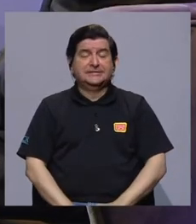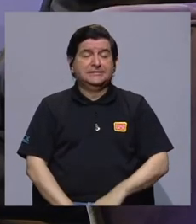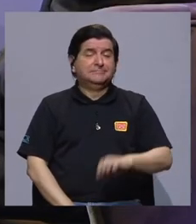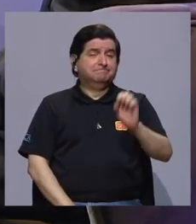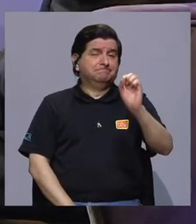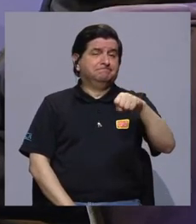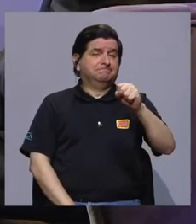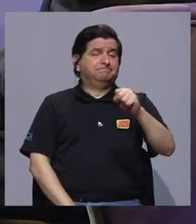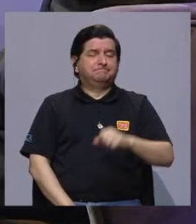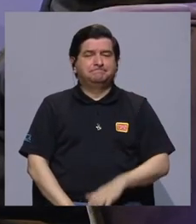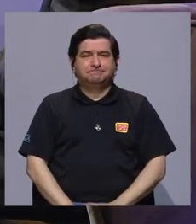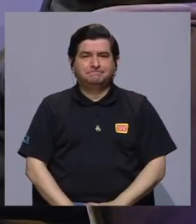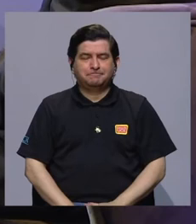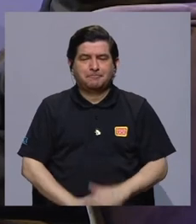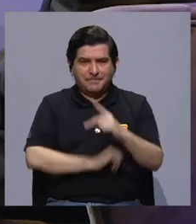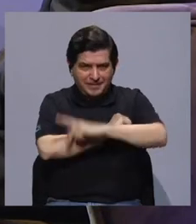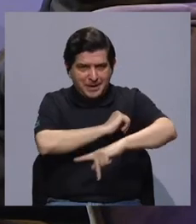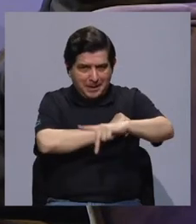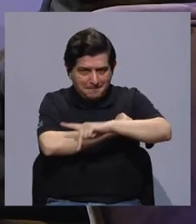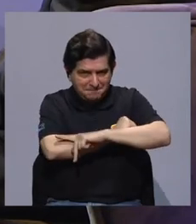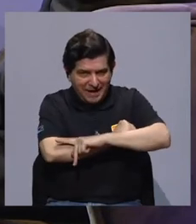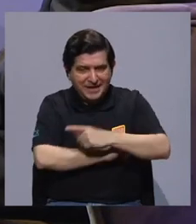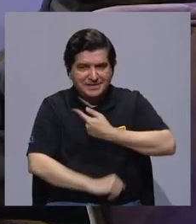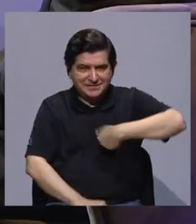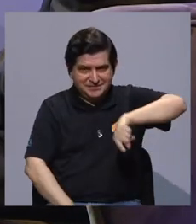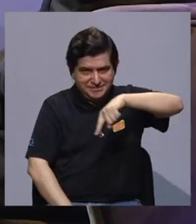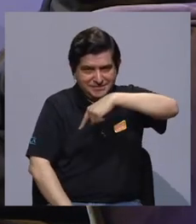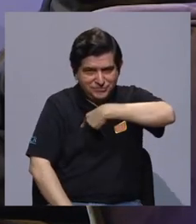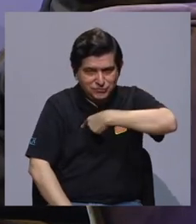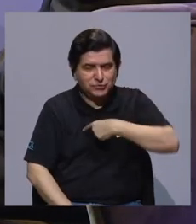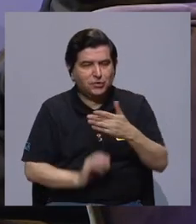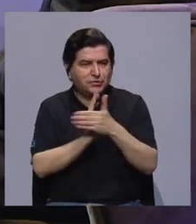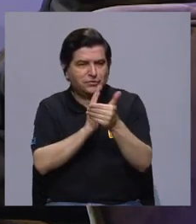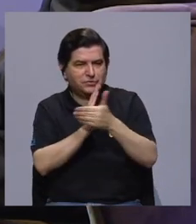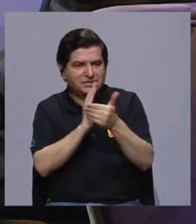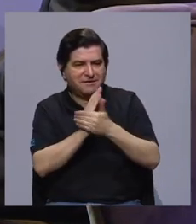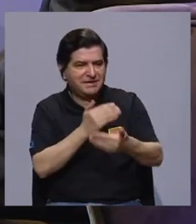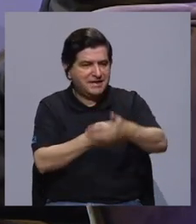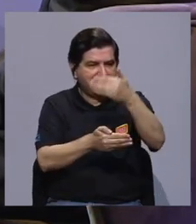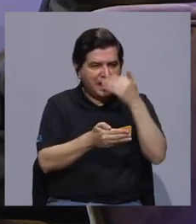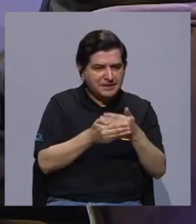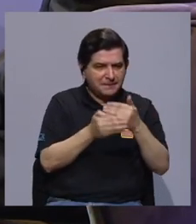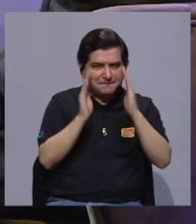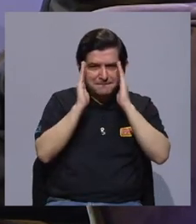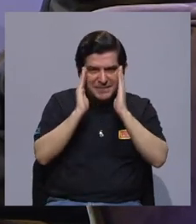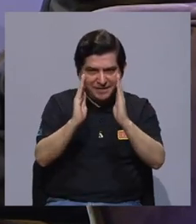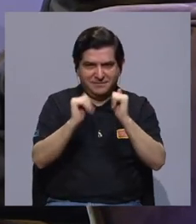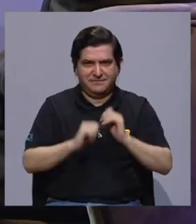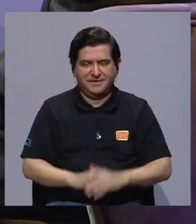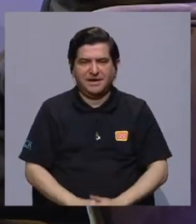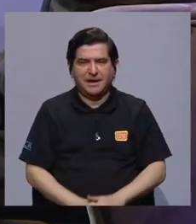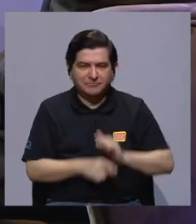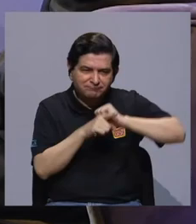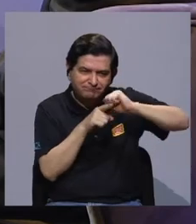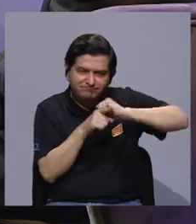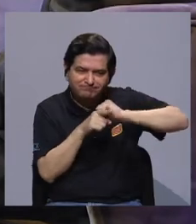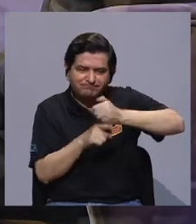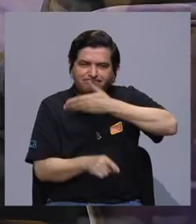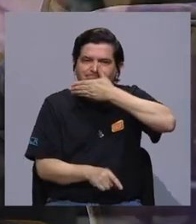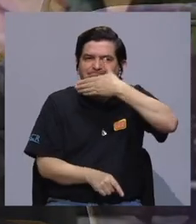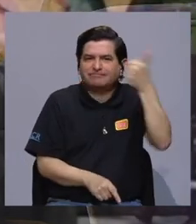Sí, don Gustavo, definitivamente. Como país, yo creo que tenemos que tener capacidades de anticipación. Tenemos que